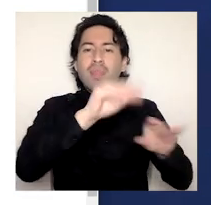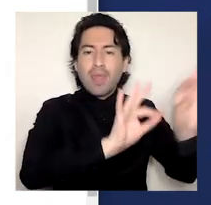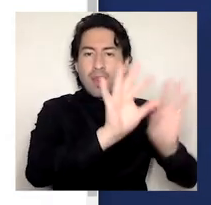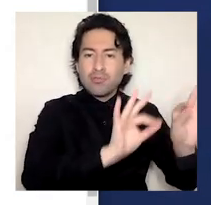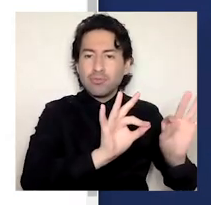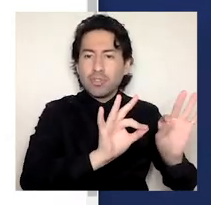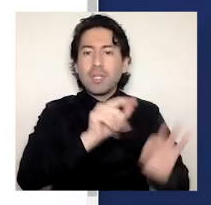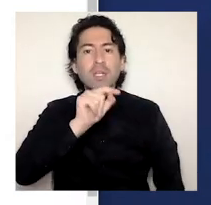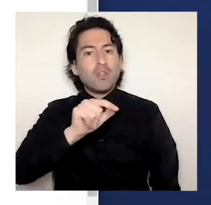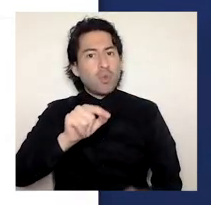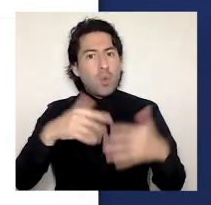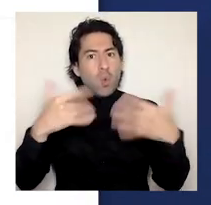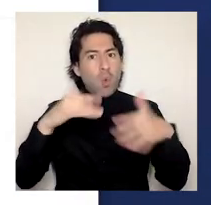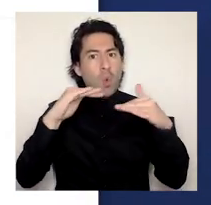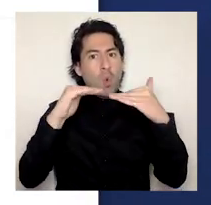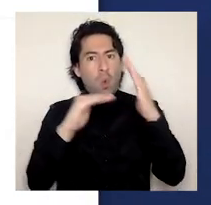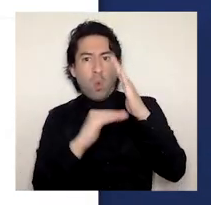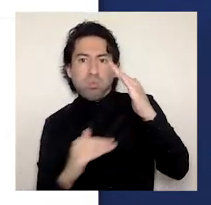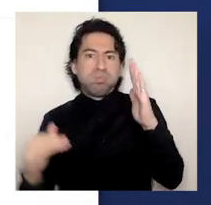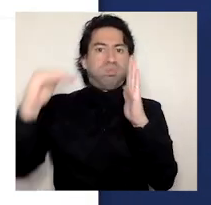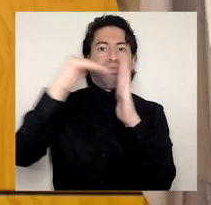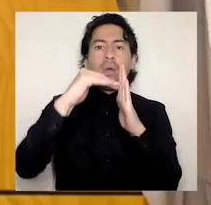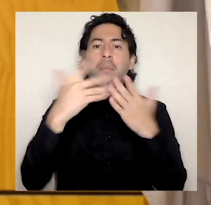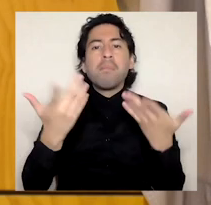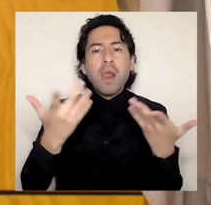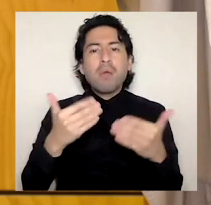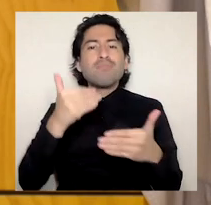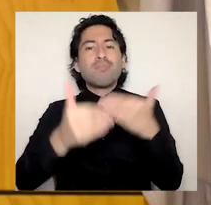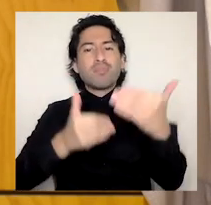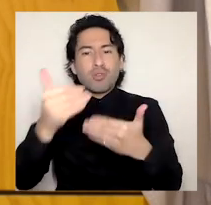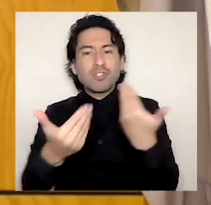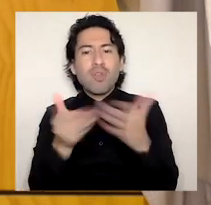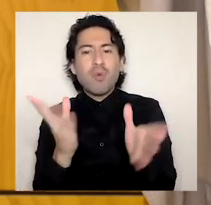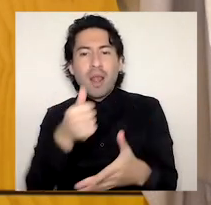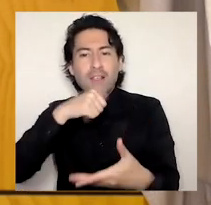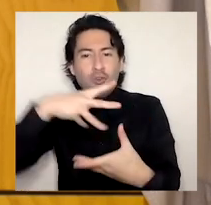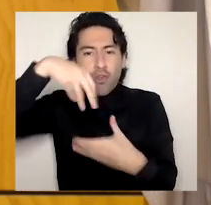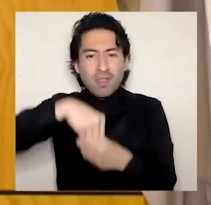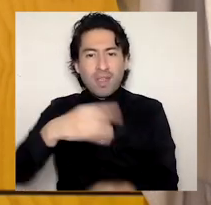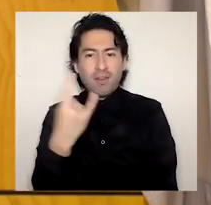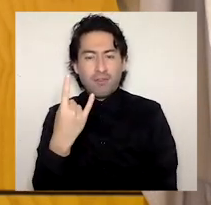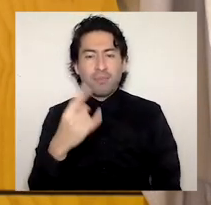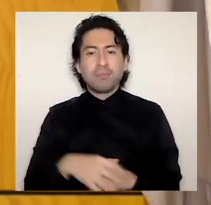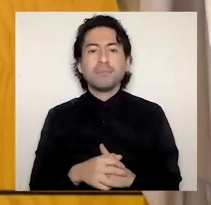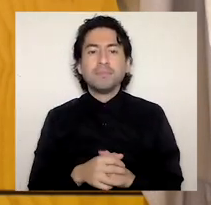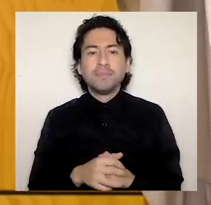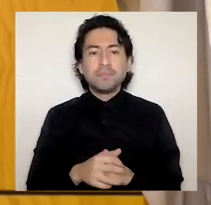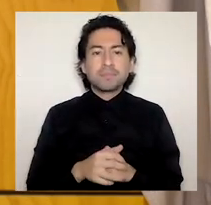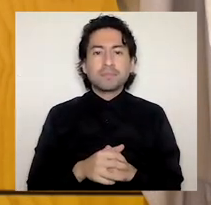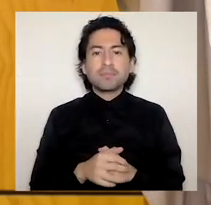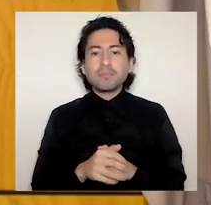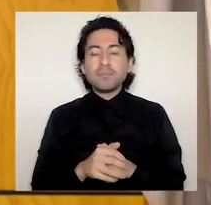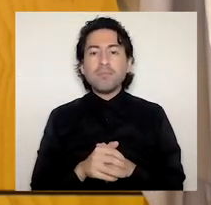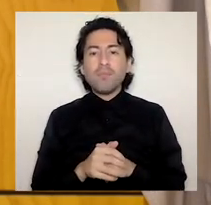para nuestros procesos democráticos internos. Un avance muy apreciado fue que la universidad